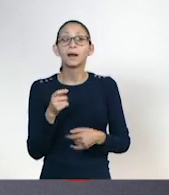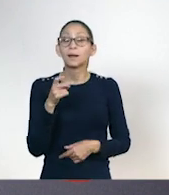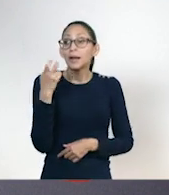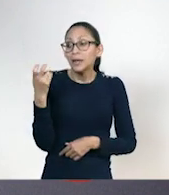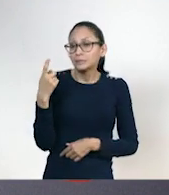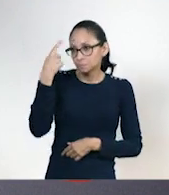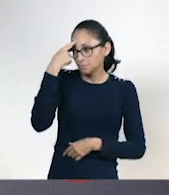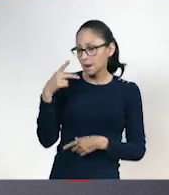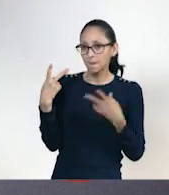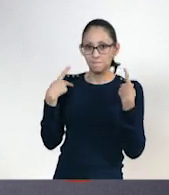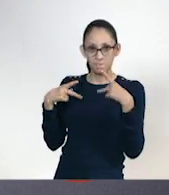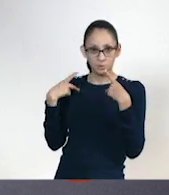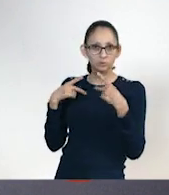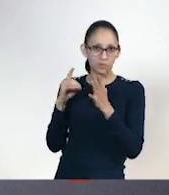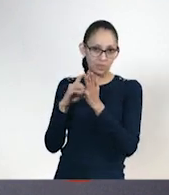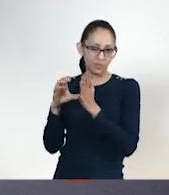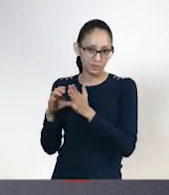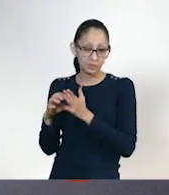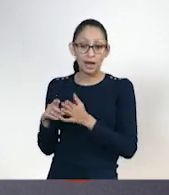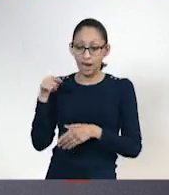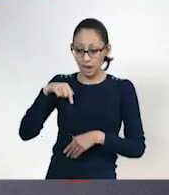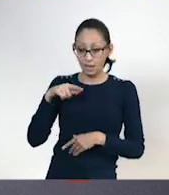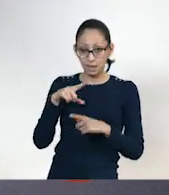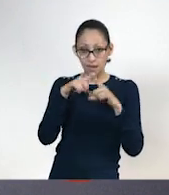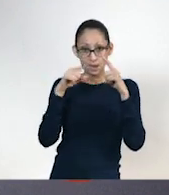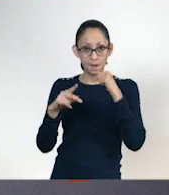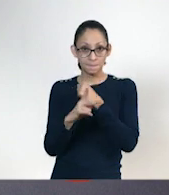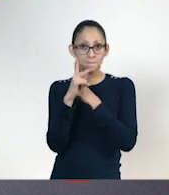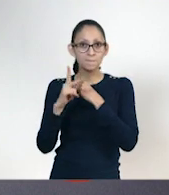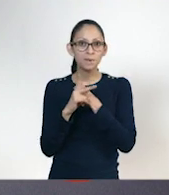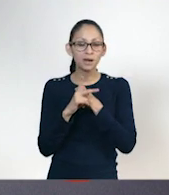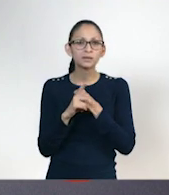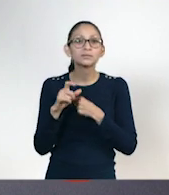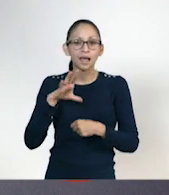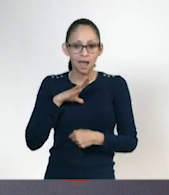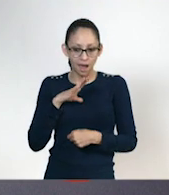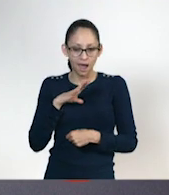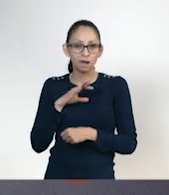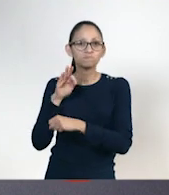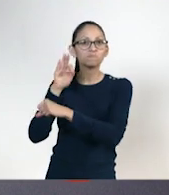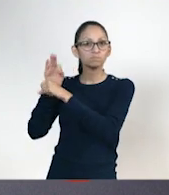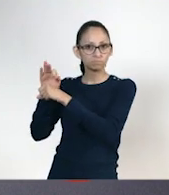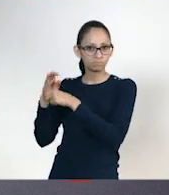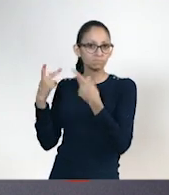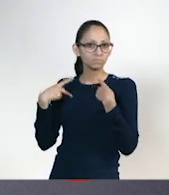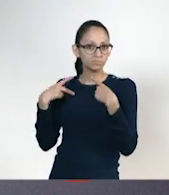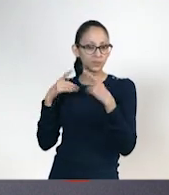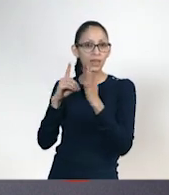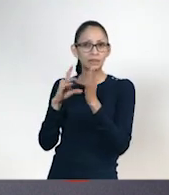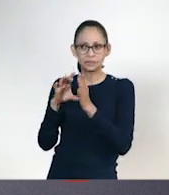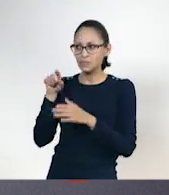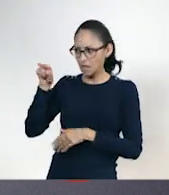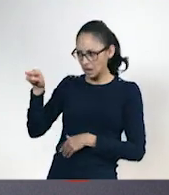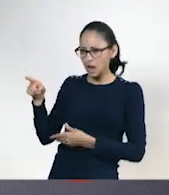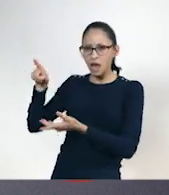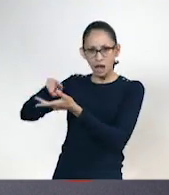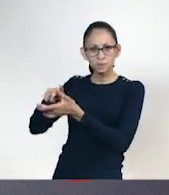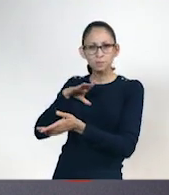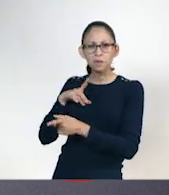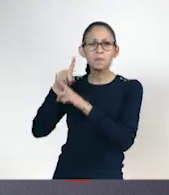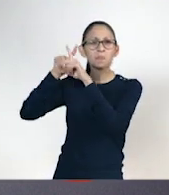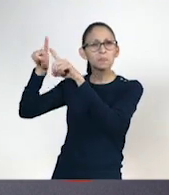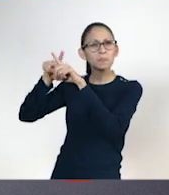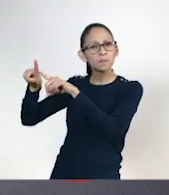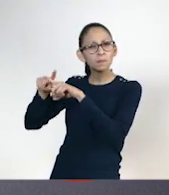discapacidad intelectual. En nuestro país, contamos con el Comité Paralímpico Mexicano. Ahí podrán encontrar opciones para practicar